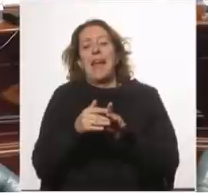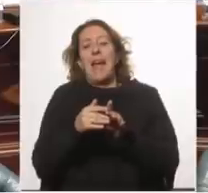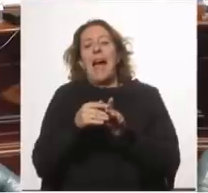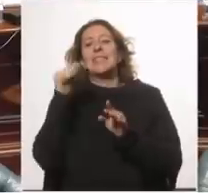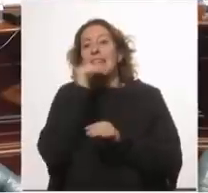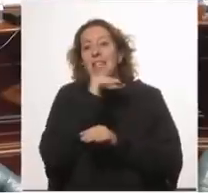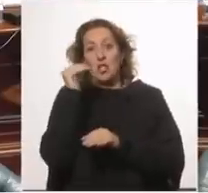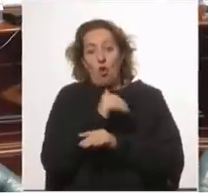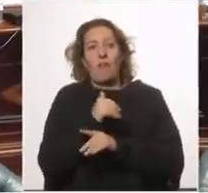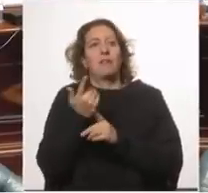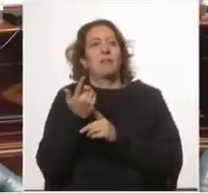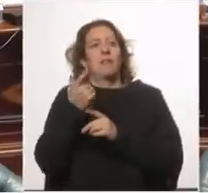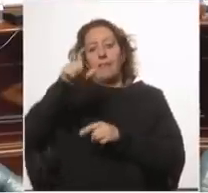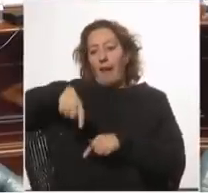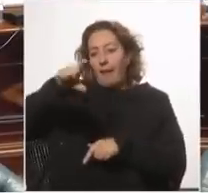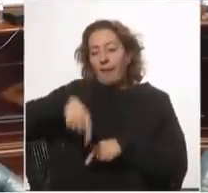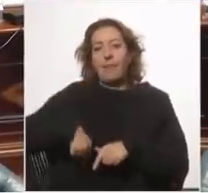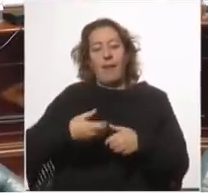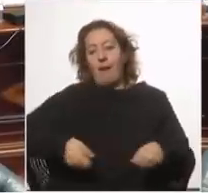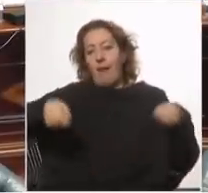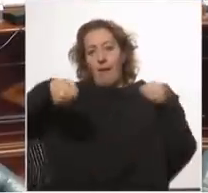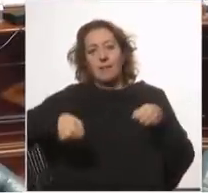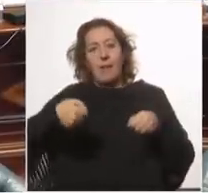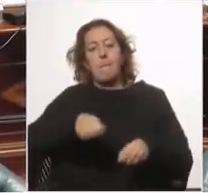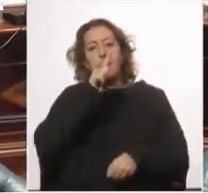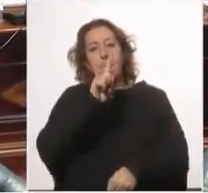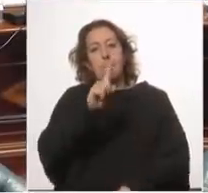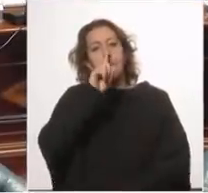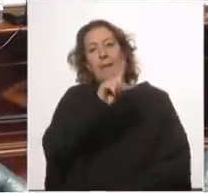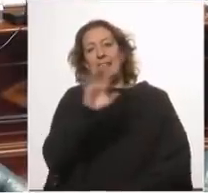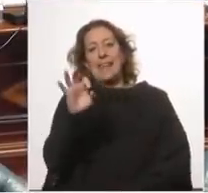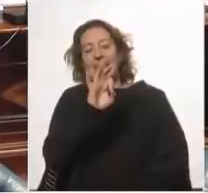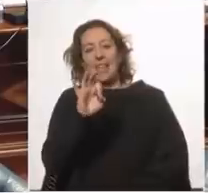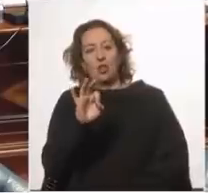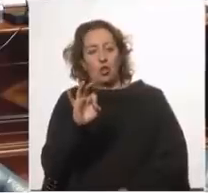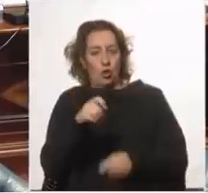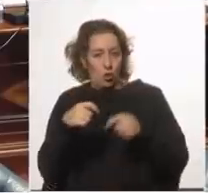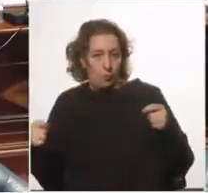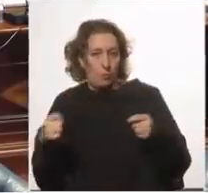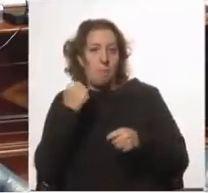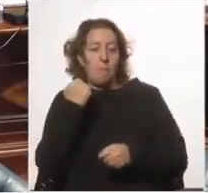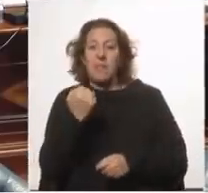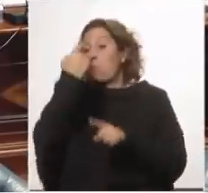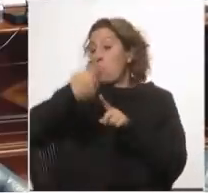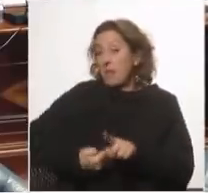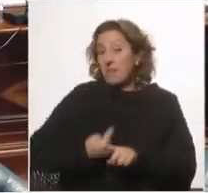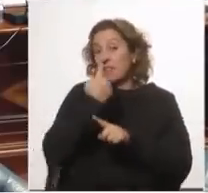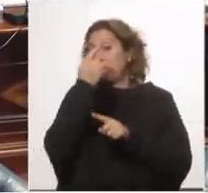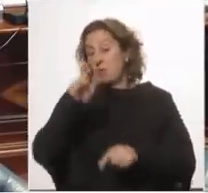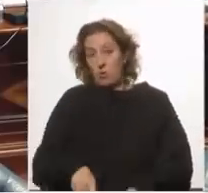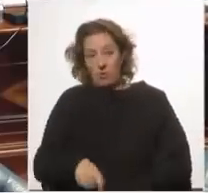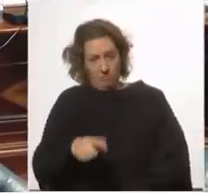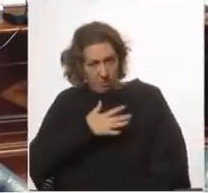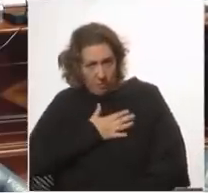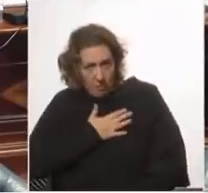canastas y dividido por los 900.000 hogares nos da 1.500 pesos por mes y por persona ¿hay conformidad con esto? ¿alguien